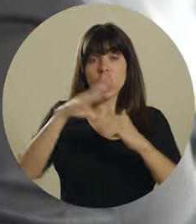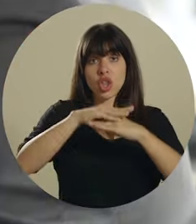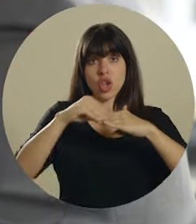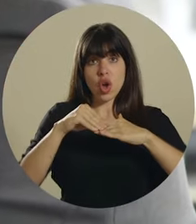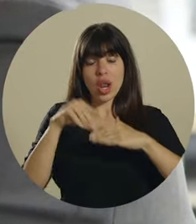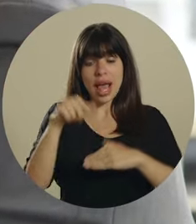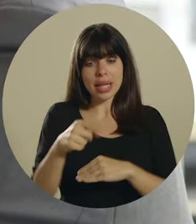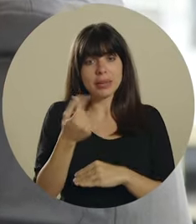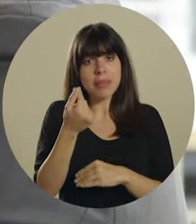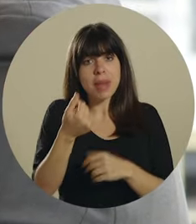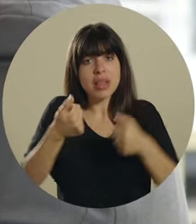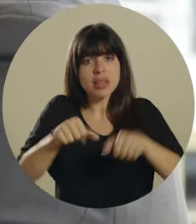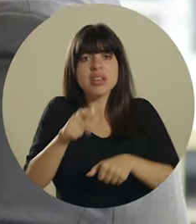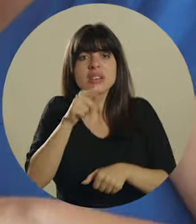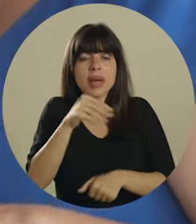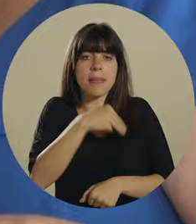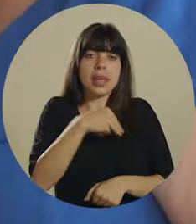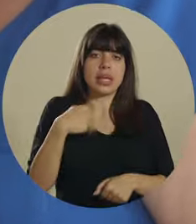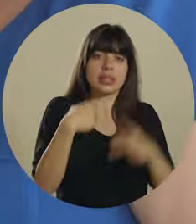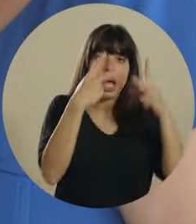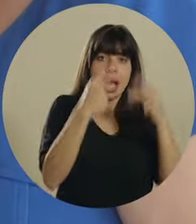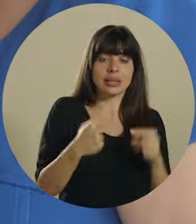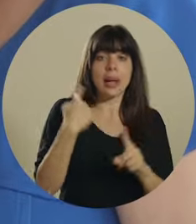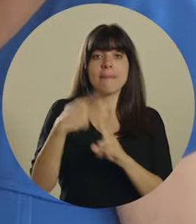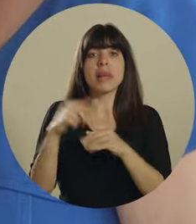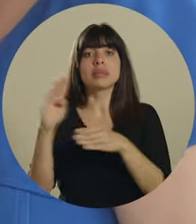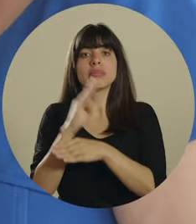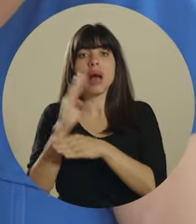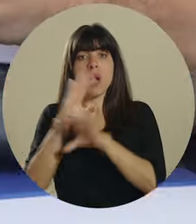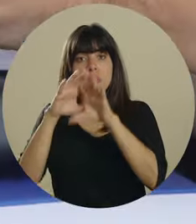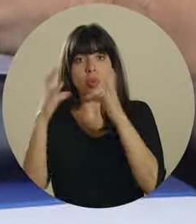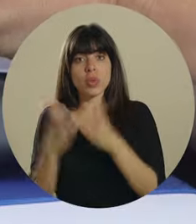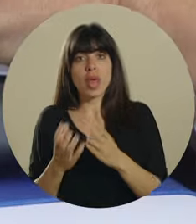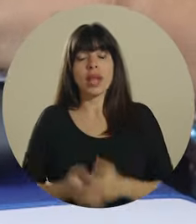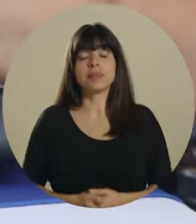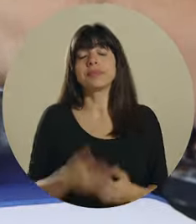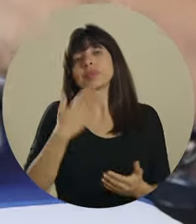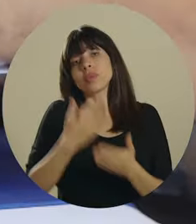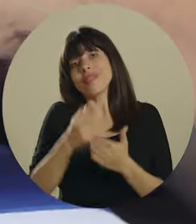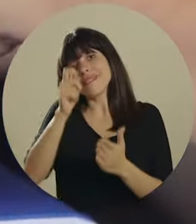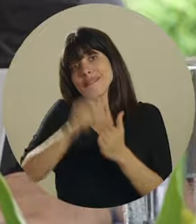millones de dólares. Este fue suscrito entre el Ministerio de Hacienda y el Banco Mundial.